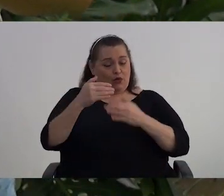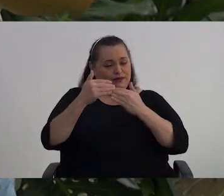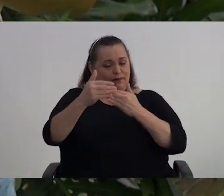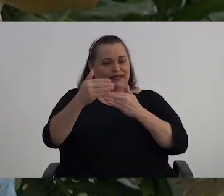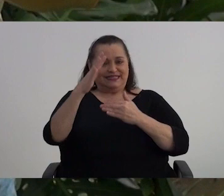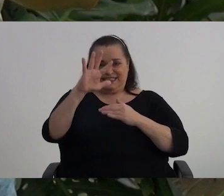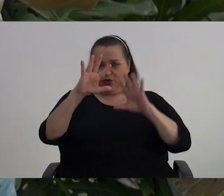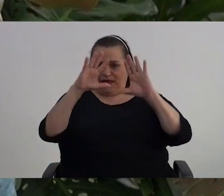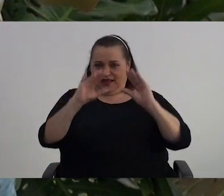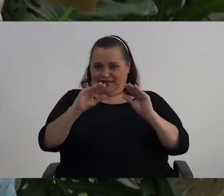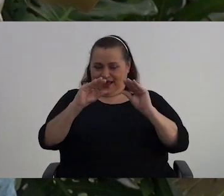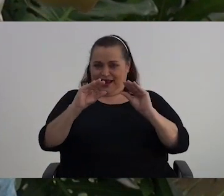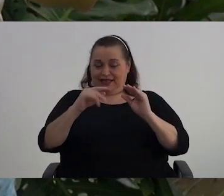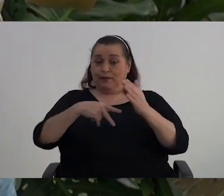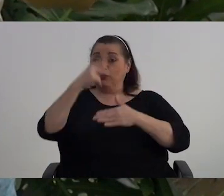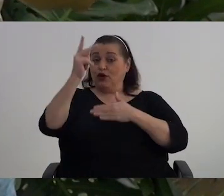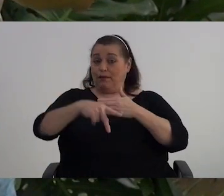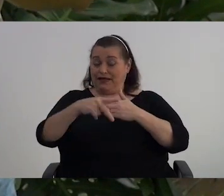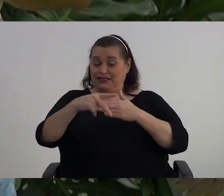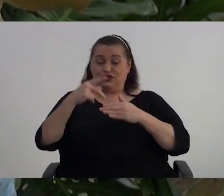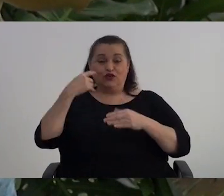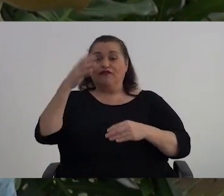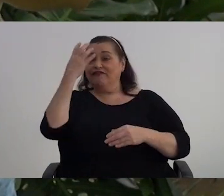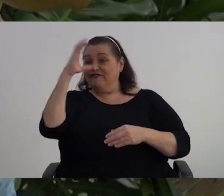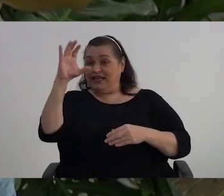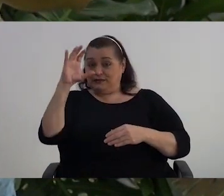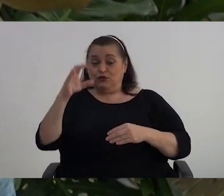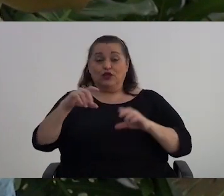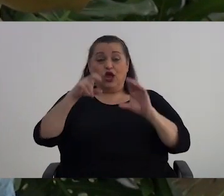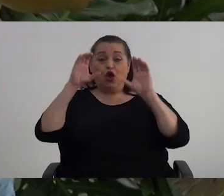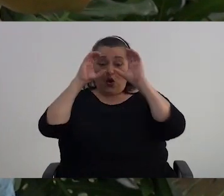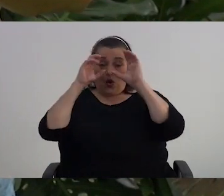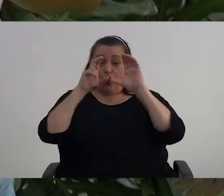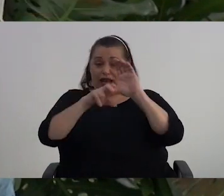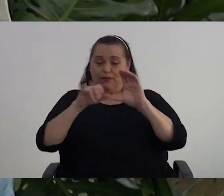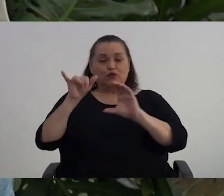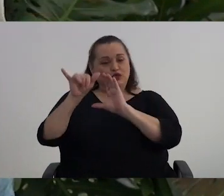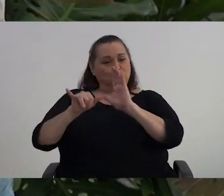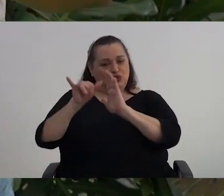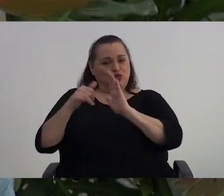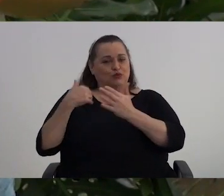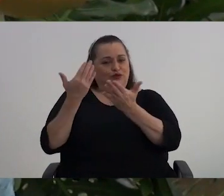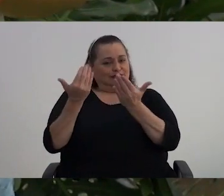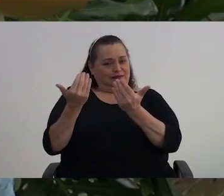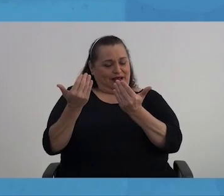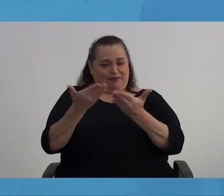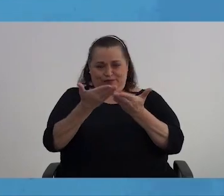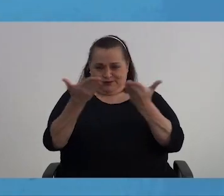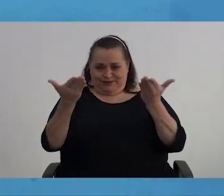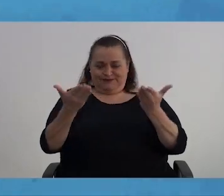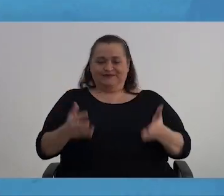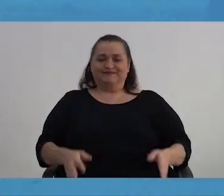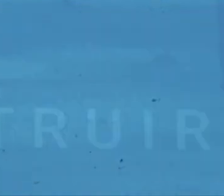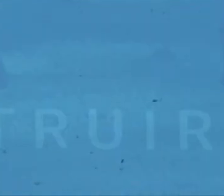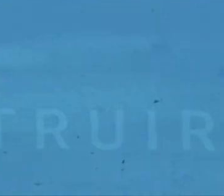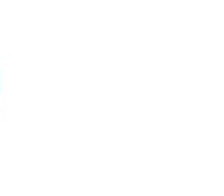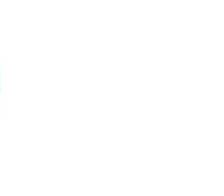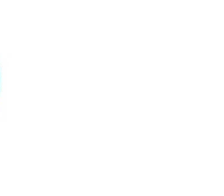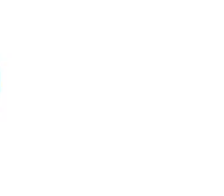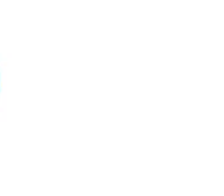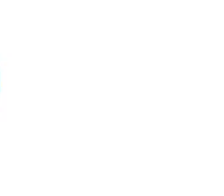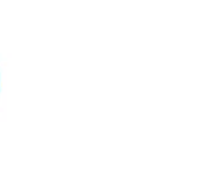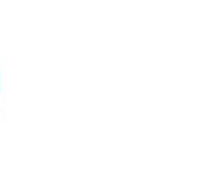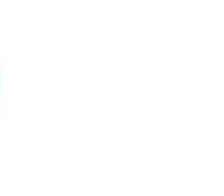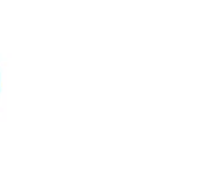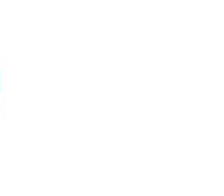las 5 de la tarde. Será por la programación por medio del Facebook del Colipro y por el canal de YouTube. Los esperamos. ¡Gracias! ¡Gracias!